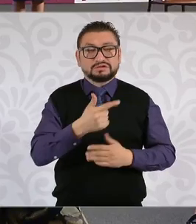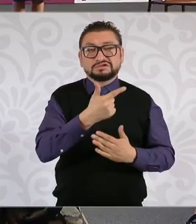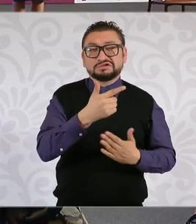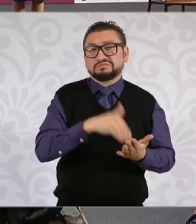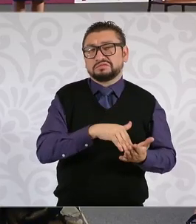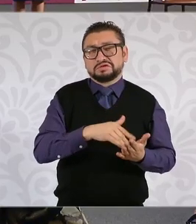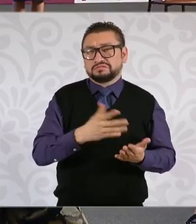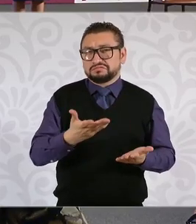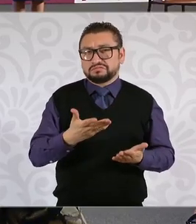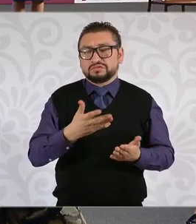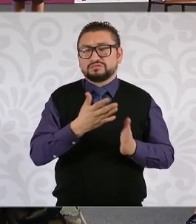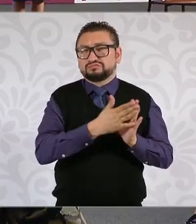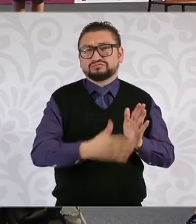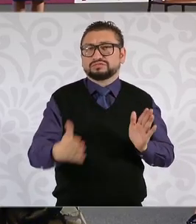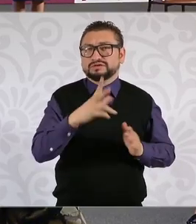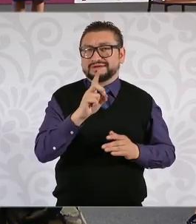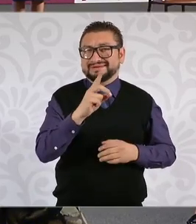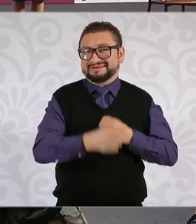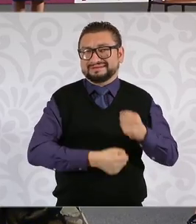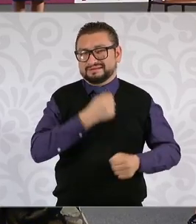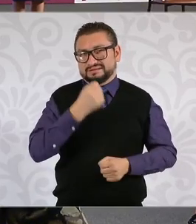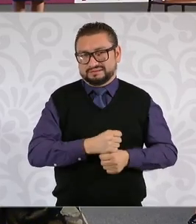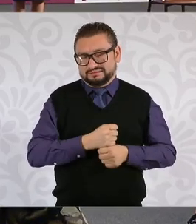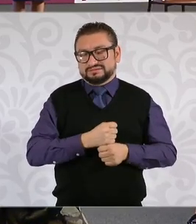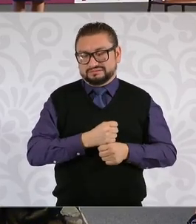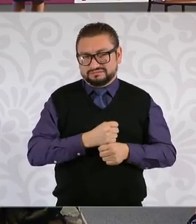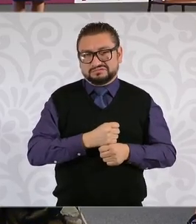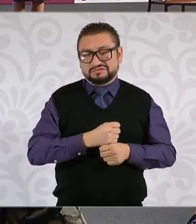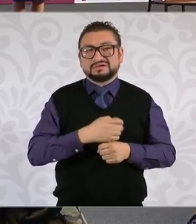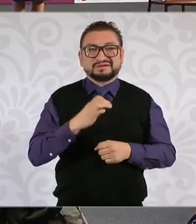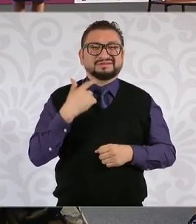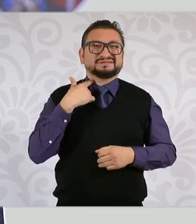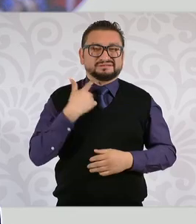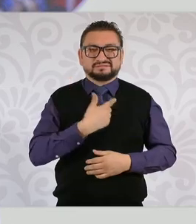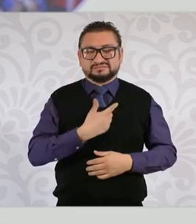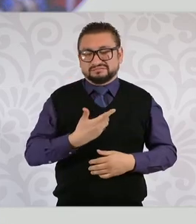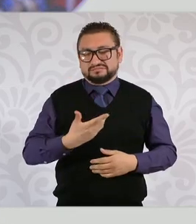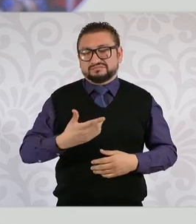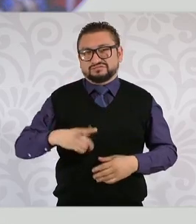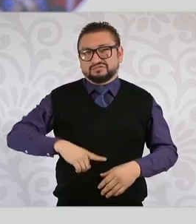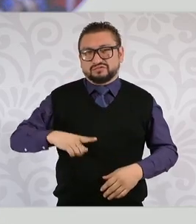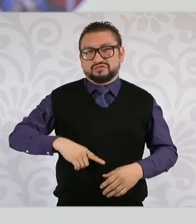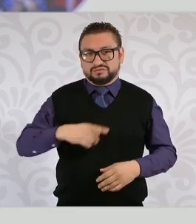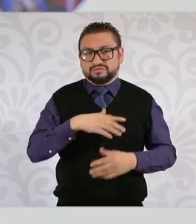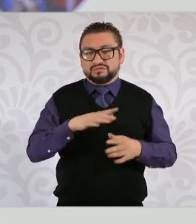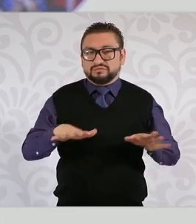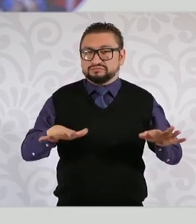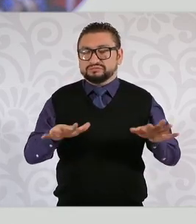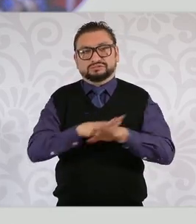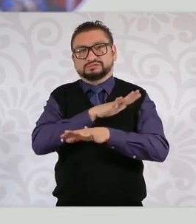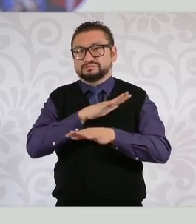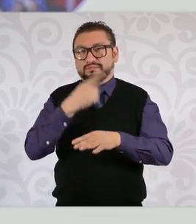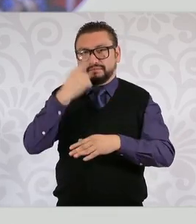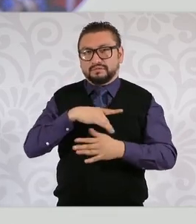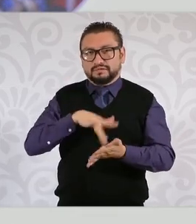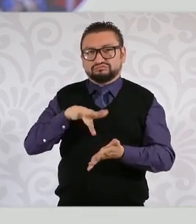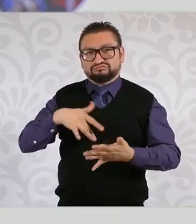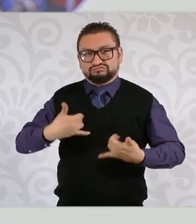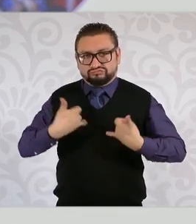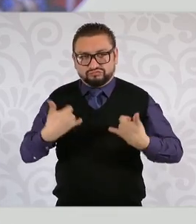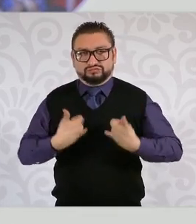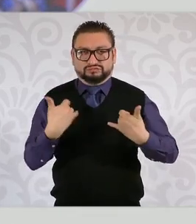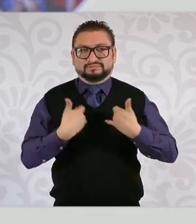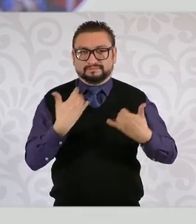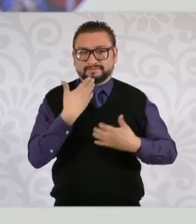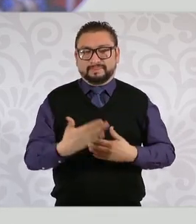que se hicieron durante 30 años de gobiernos neoliberales, pues es evidentemente un brinco importantísimo en la inversión de la juventud. Es